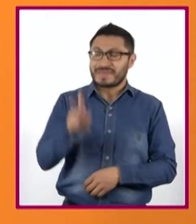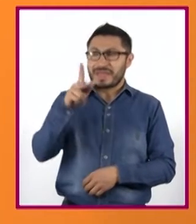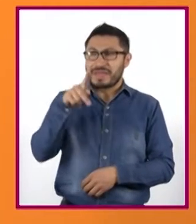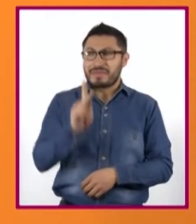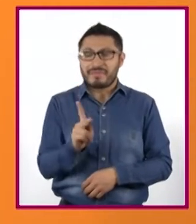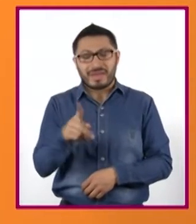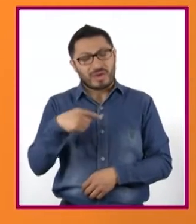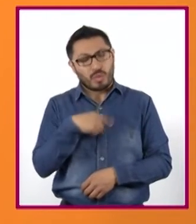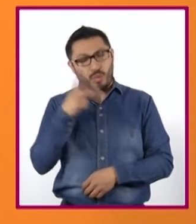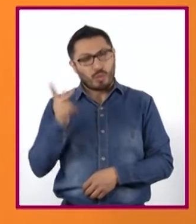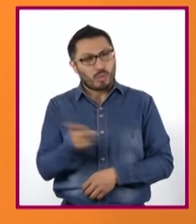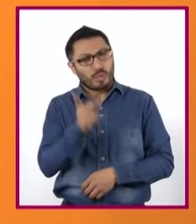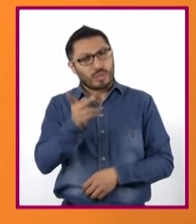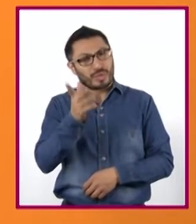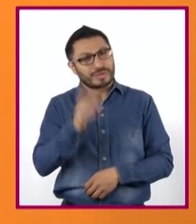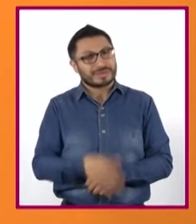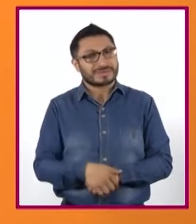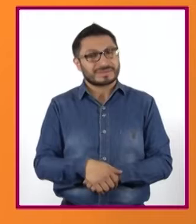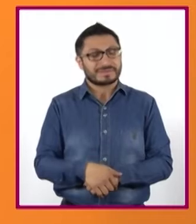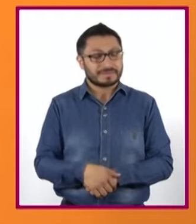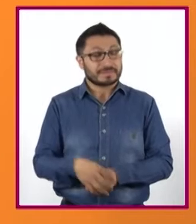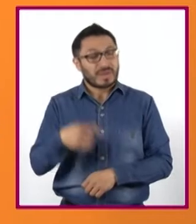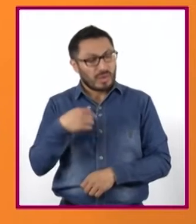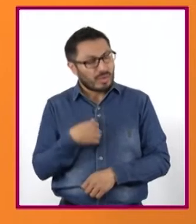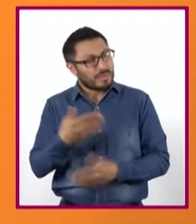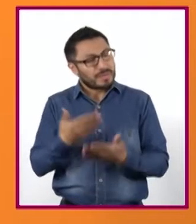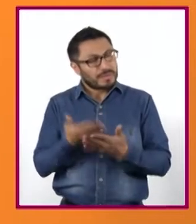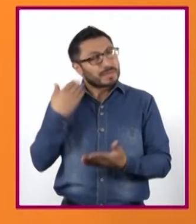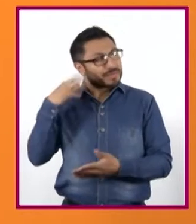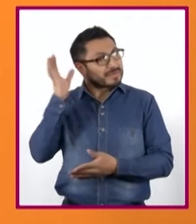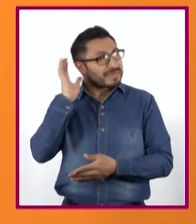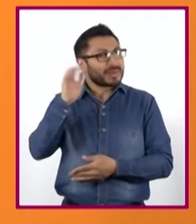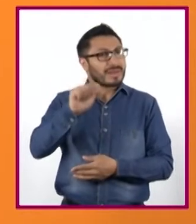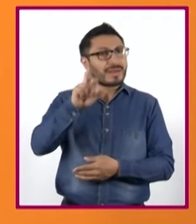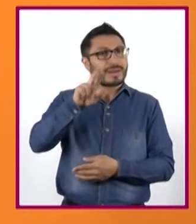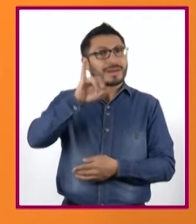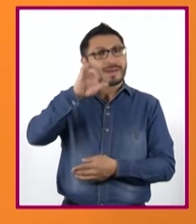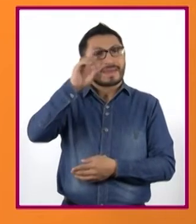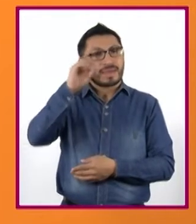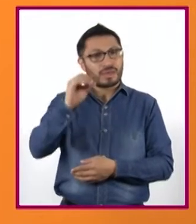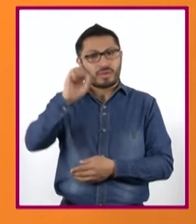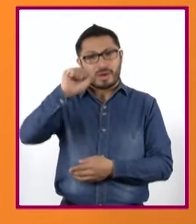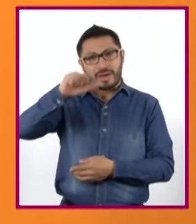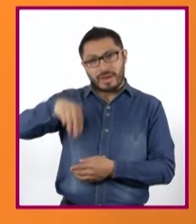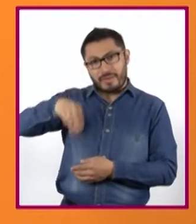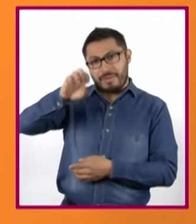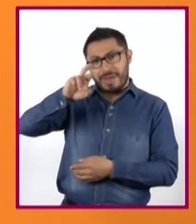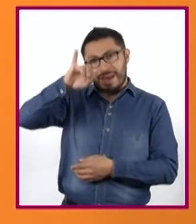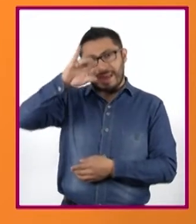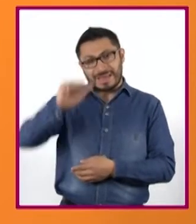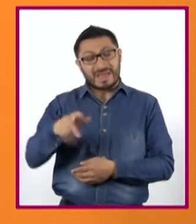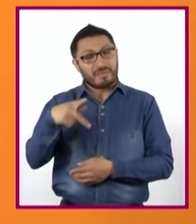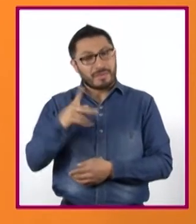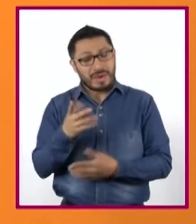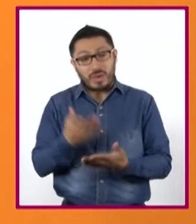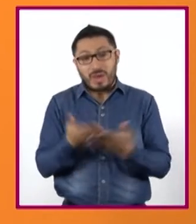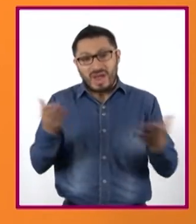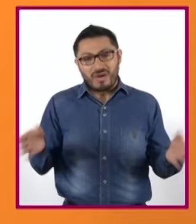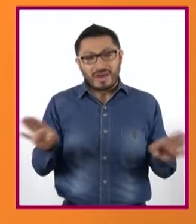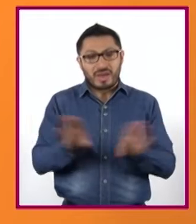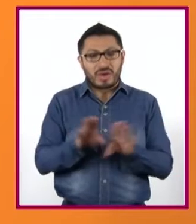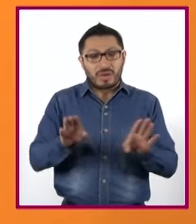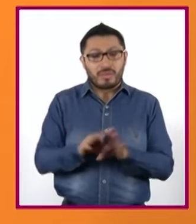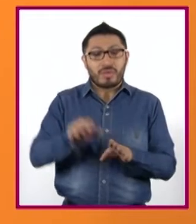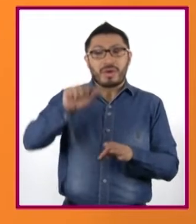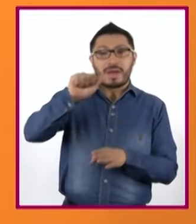hacerle una pregunta. Yo había escuchado el término Árido América, pero ahora la escucho mencionar la palabra